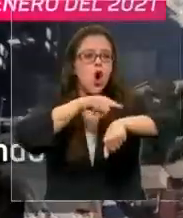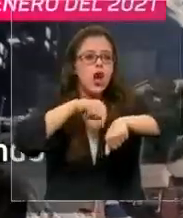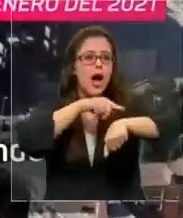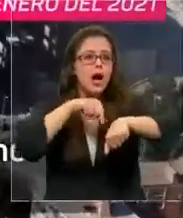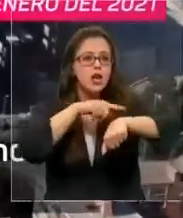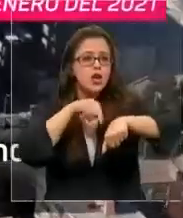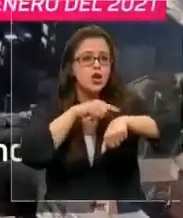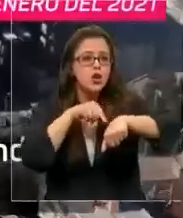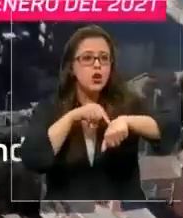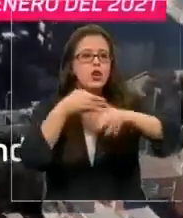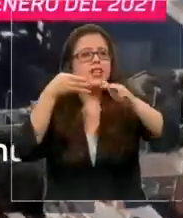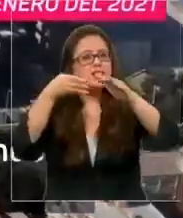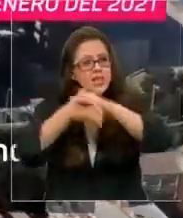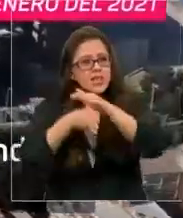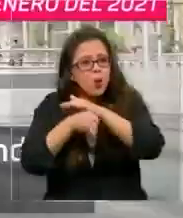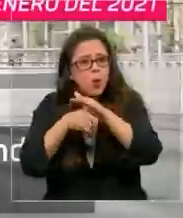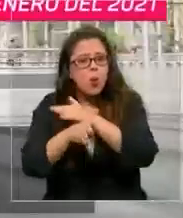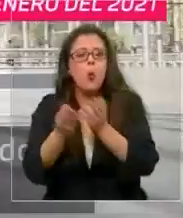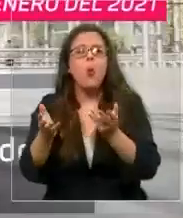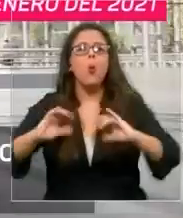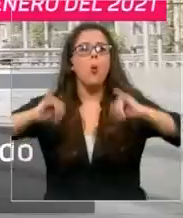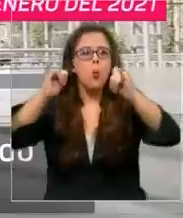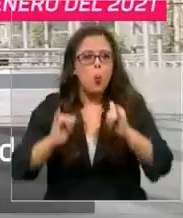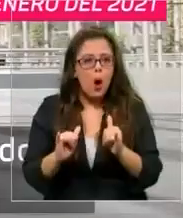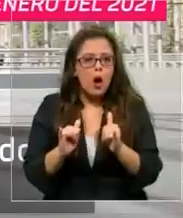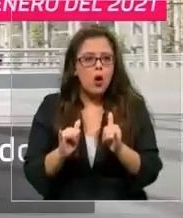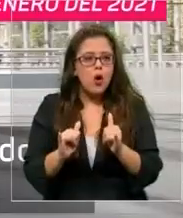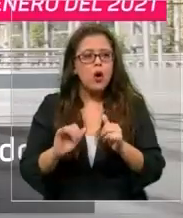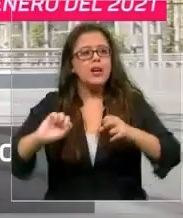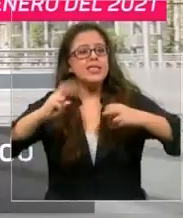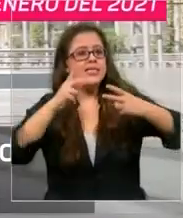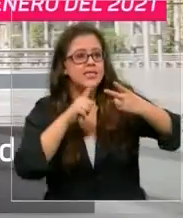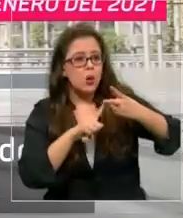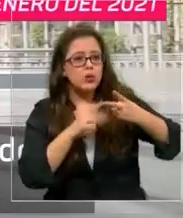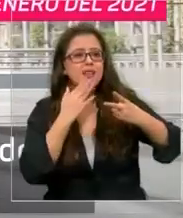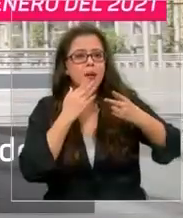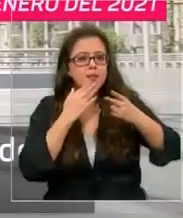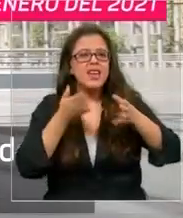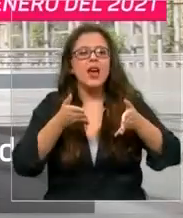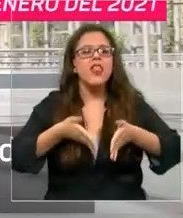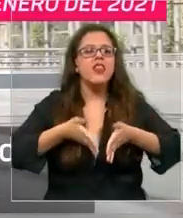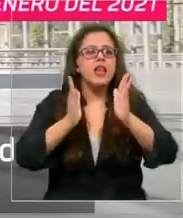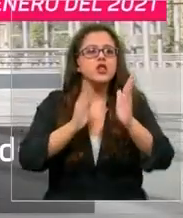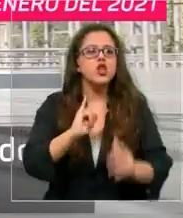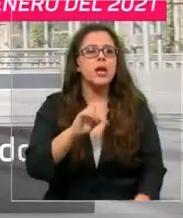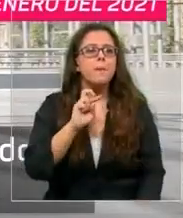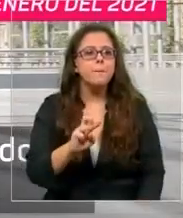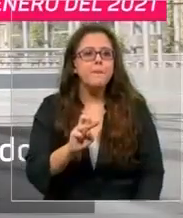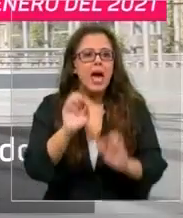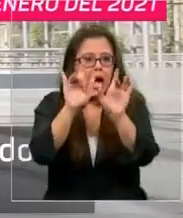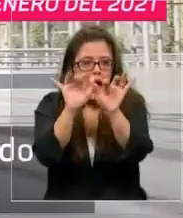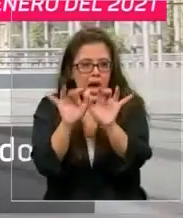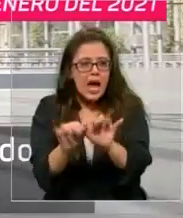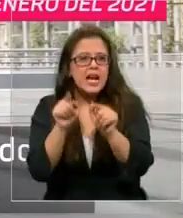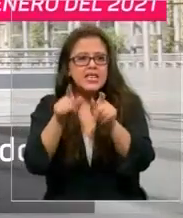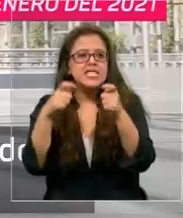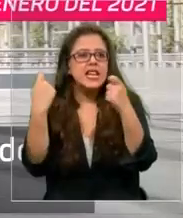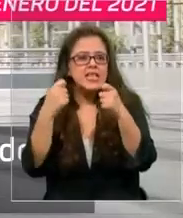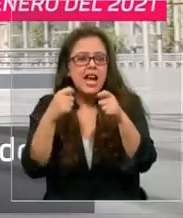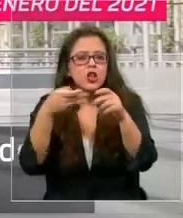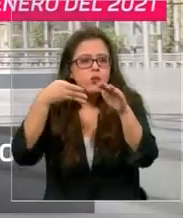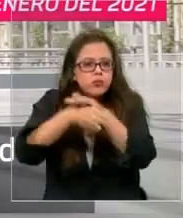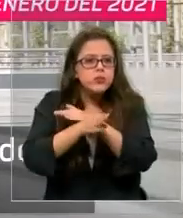se está intentando acceder al juego. Segundo, indica la dirección IP de la cual se está intentando